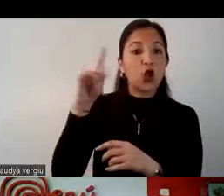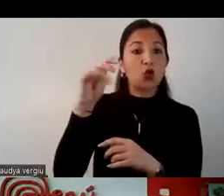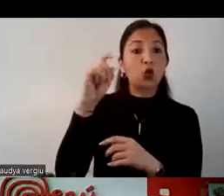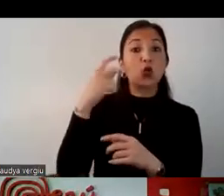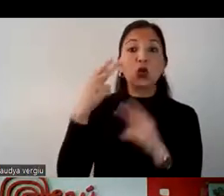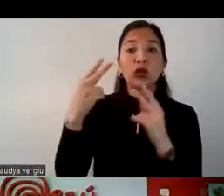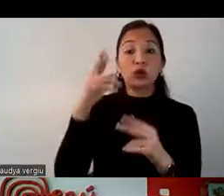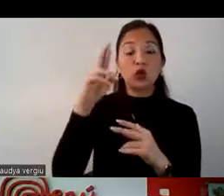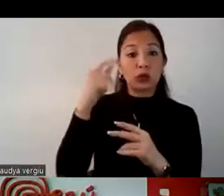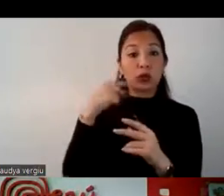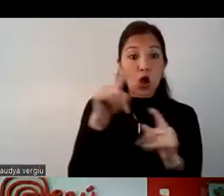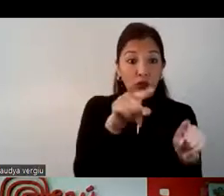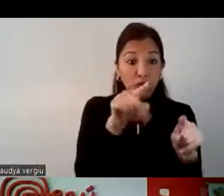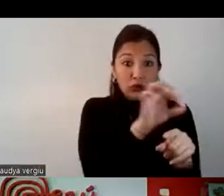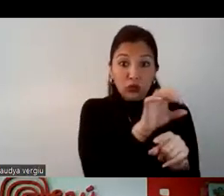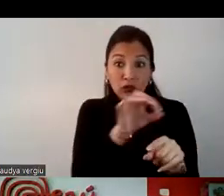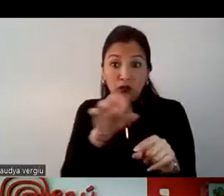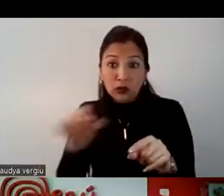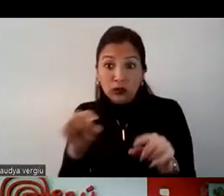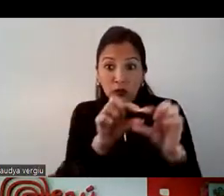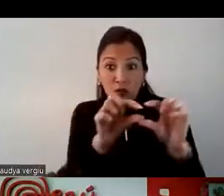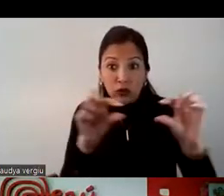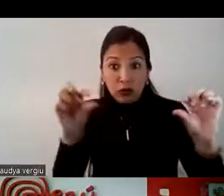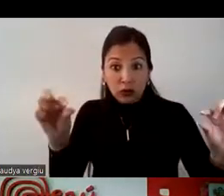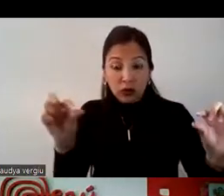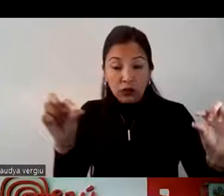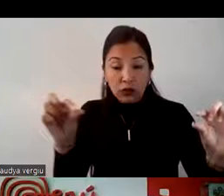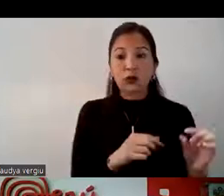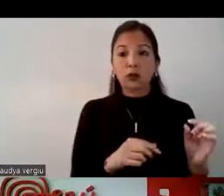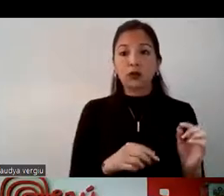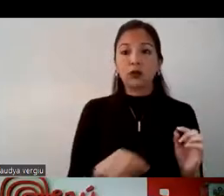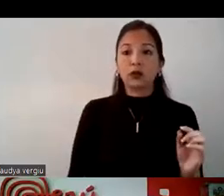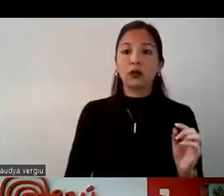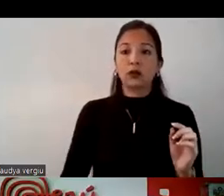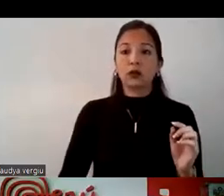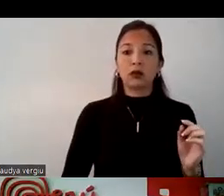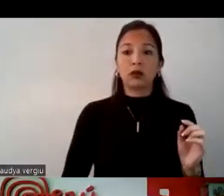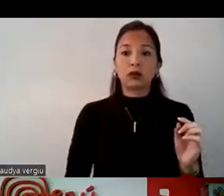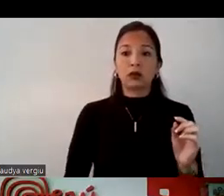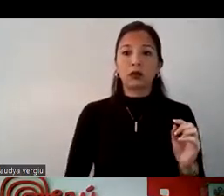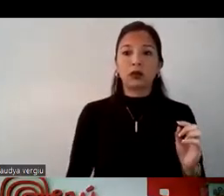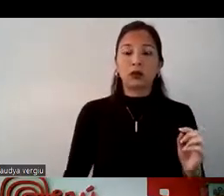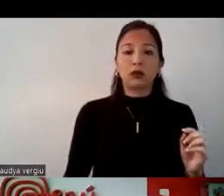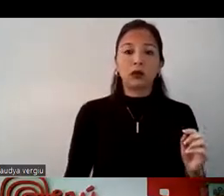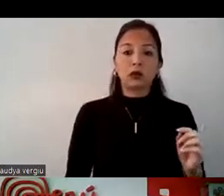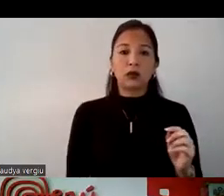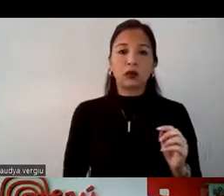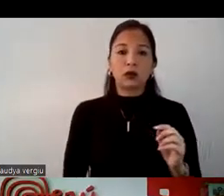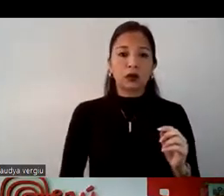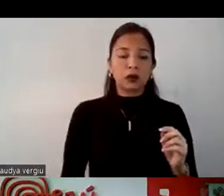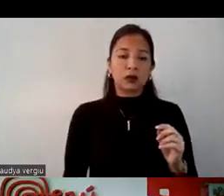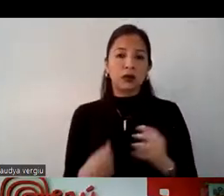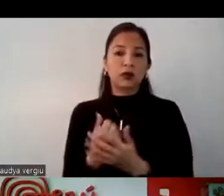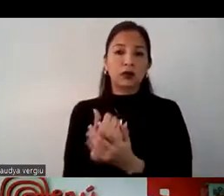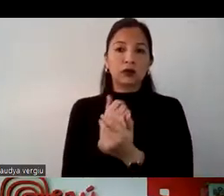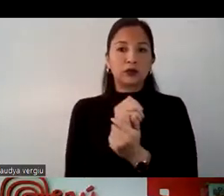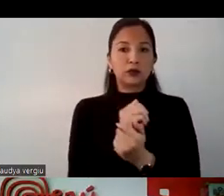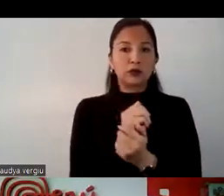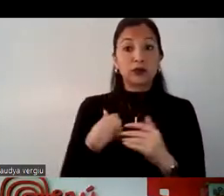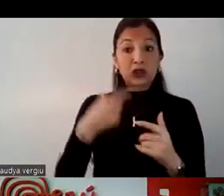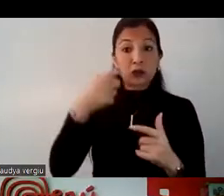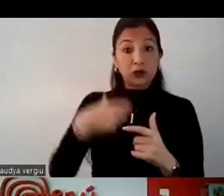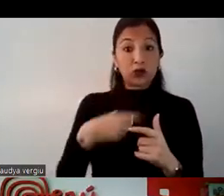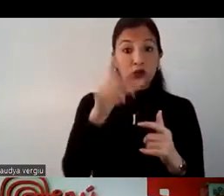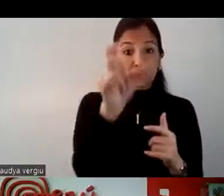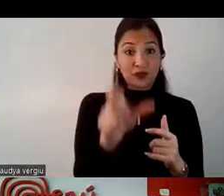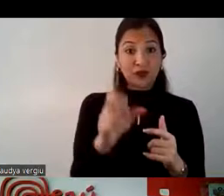ahí tienen su correo. Voy a dejar esta pantallita un segundo para que le tomen alguna foto o anoten los datos. Mi persona, Gabriel